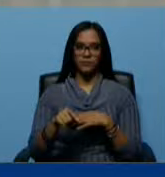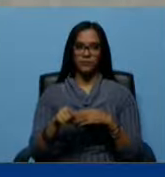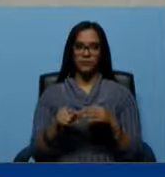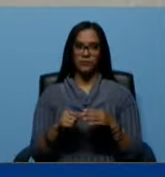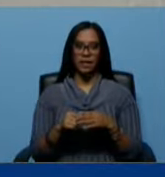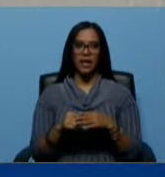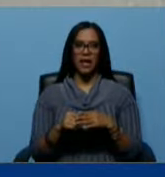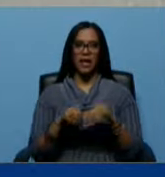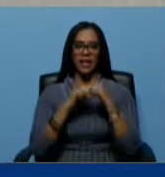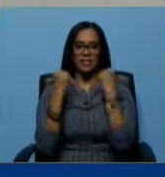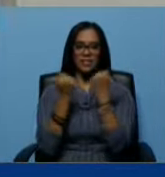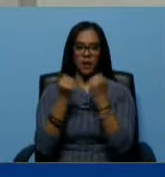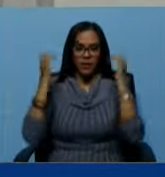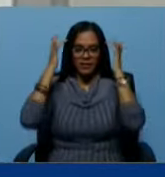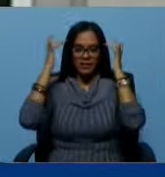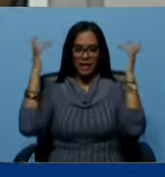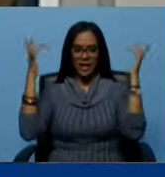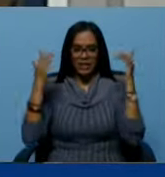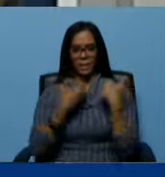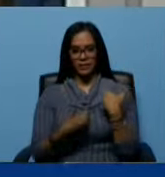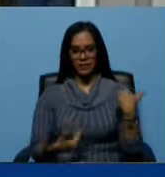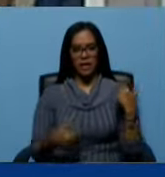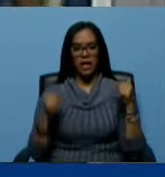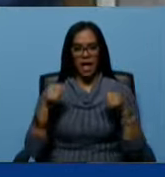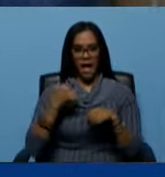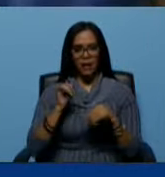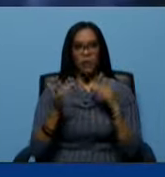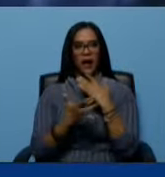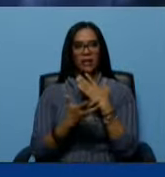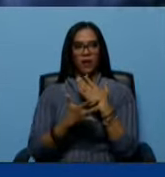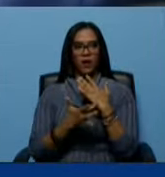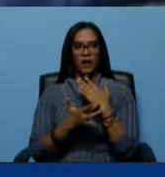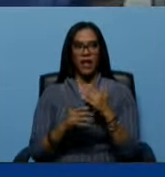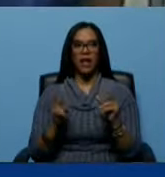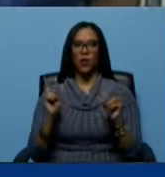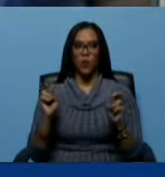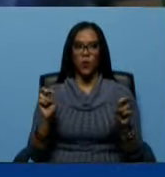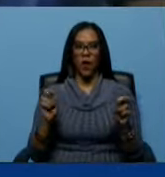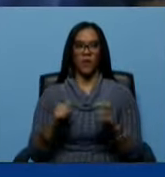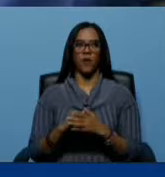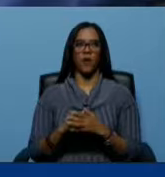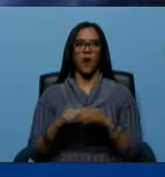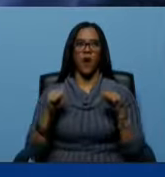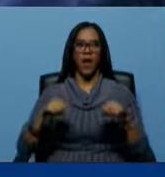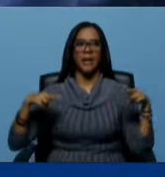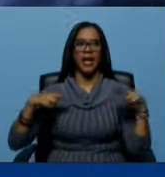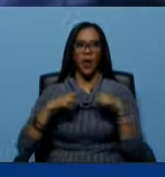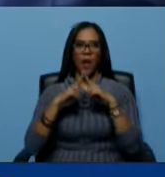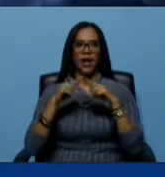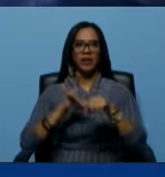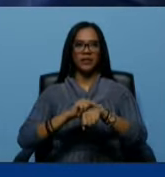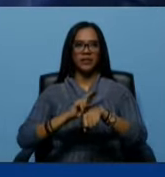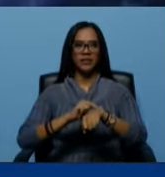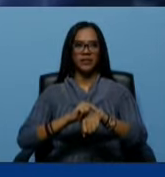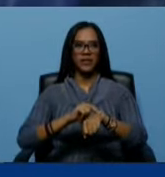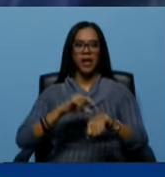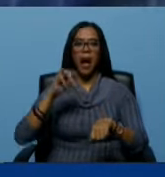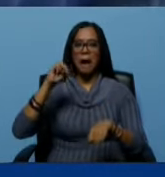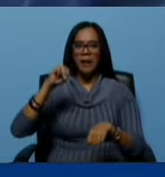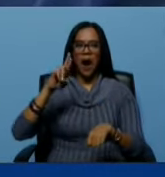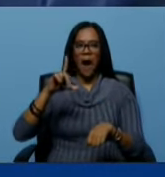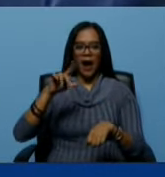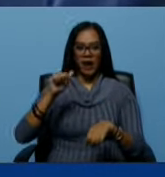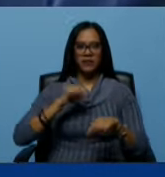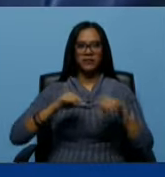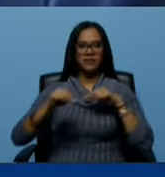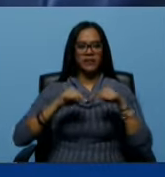inteligente, presidente. Aquí hay una tecnología, algo novedoso. Hoy me encuentro acompañada de la doctora Maurilina Guzmán, directora